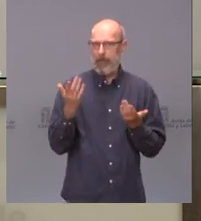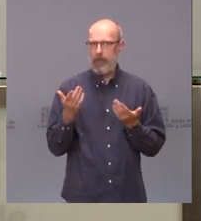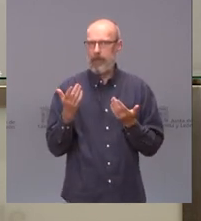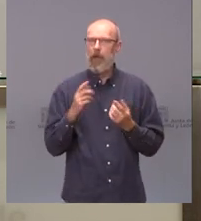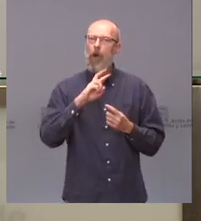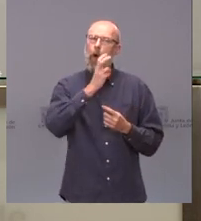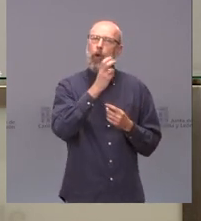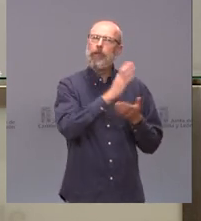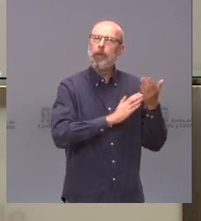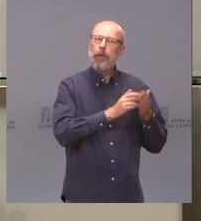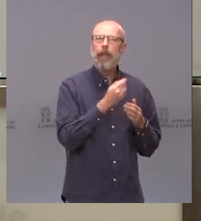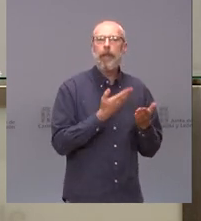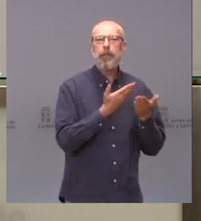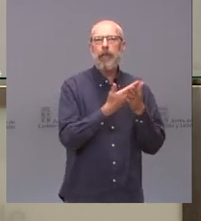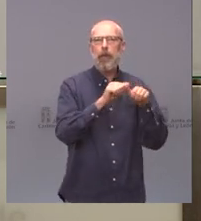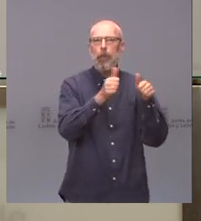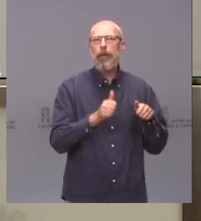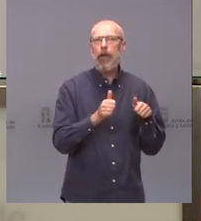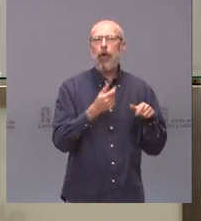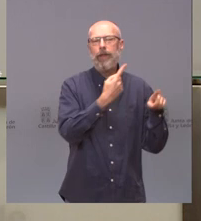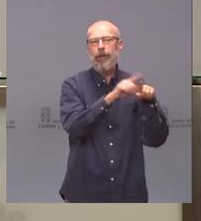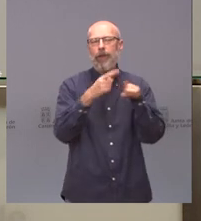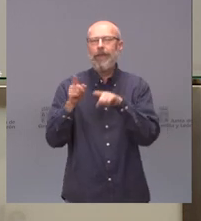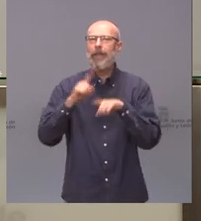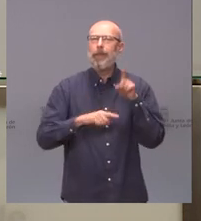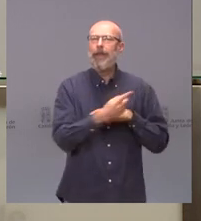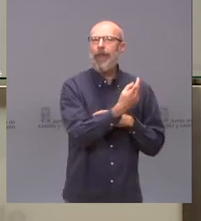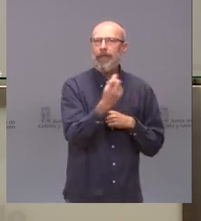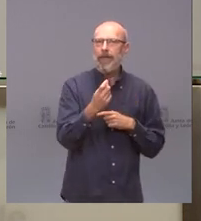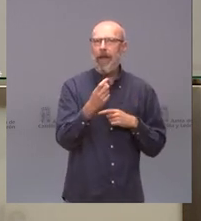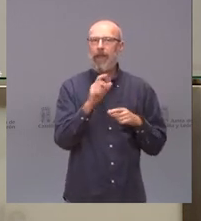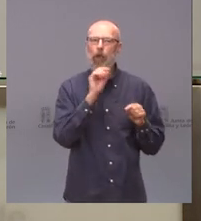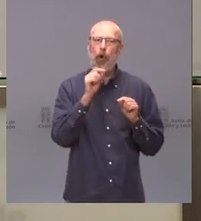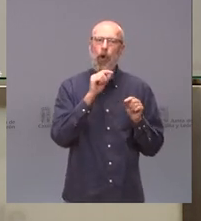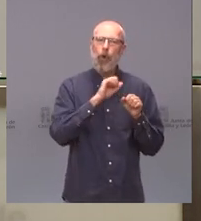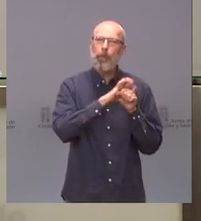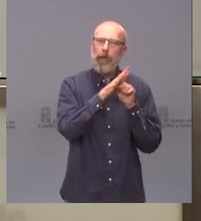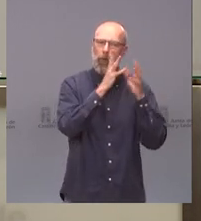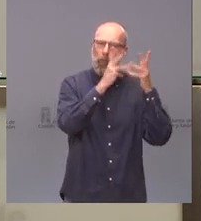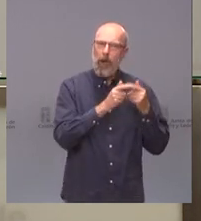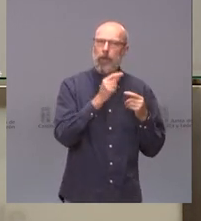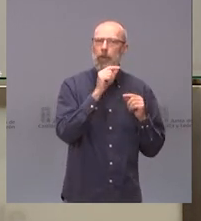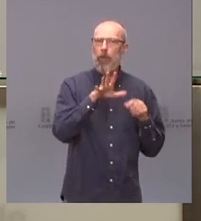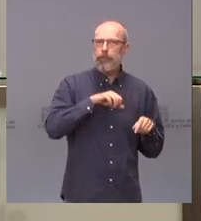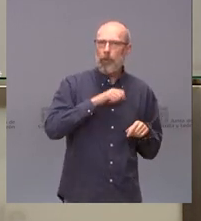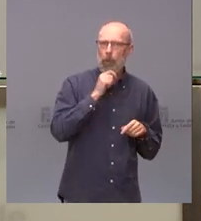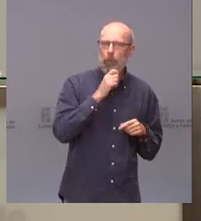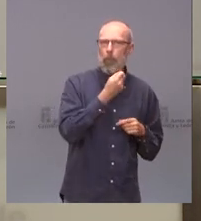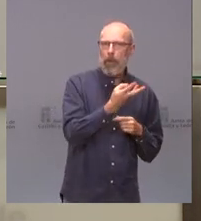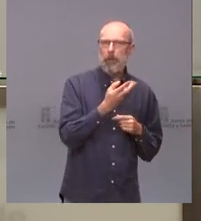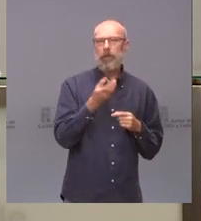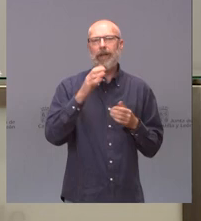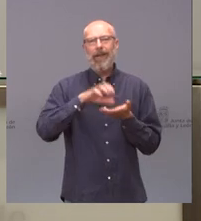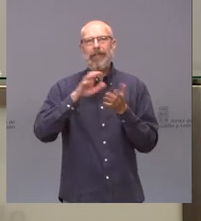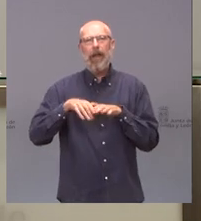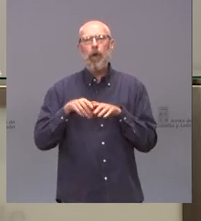un modelo por cada autonomía en función de las necesidades y de la incidencia. No sé qué le parece, con cuál de las dos posturas alinearía Castilla y